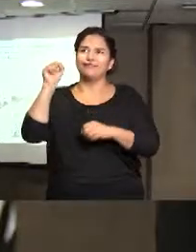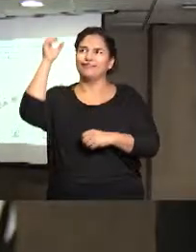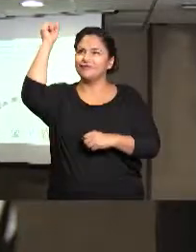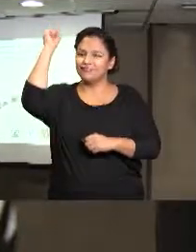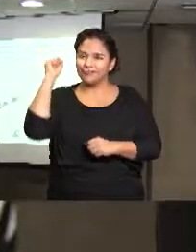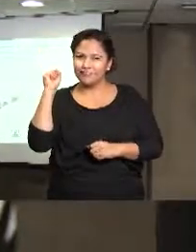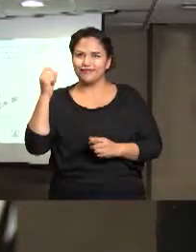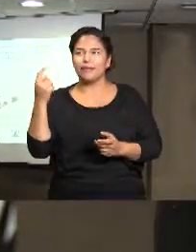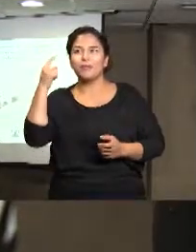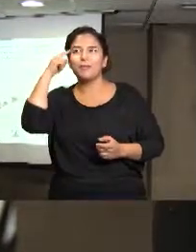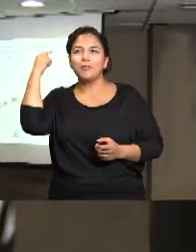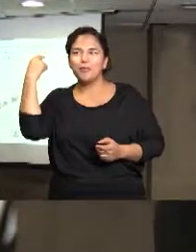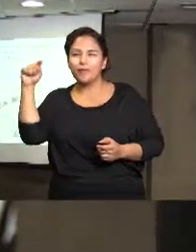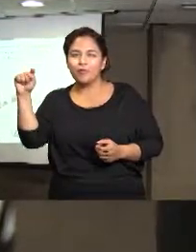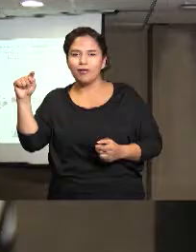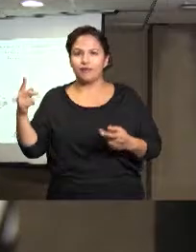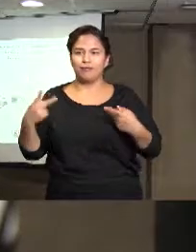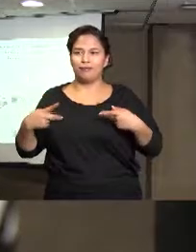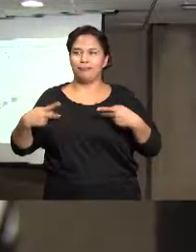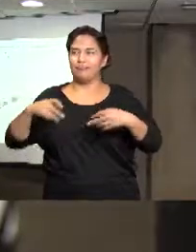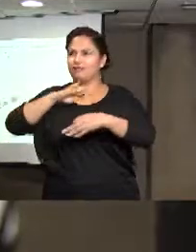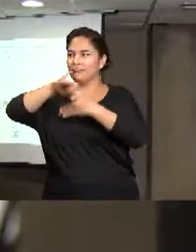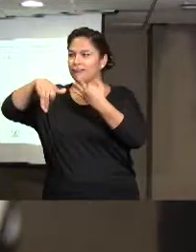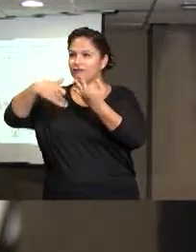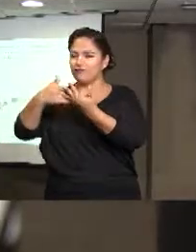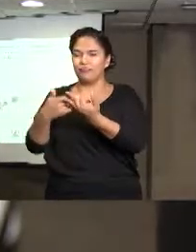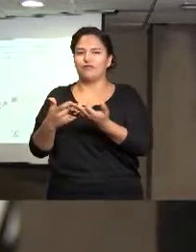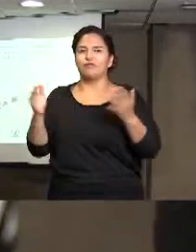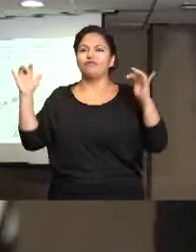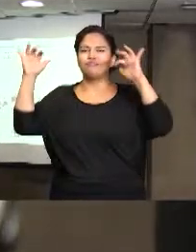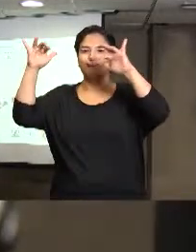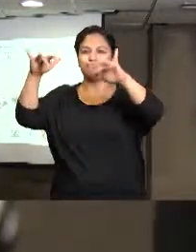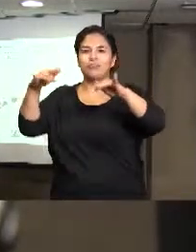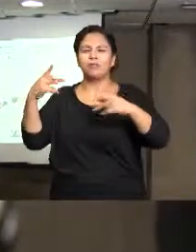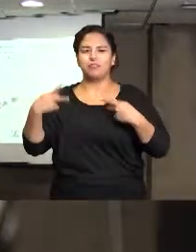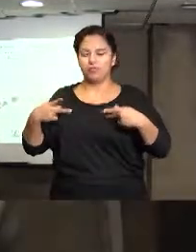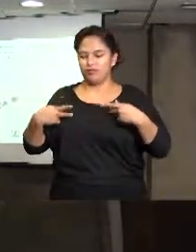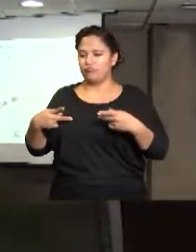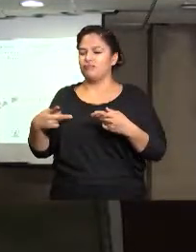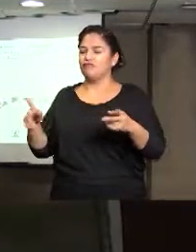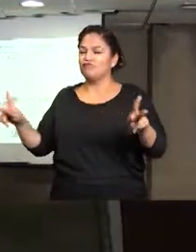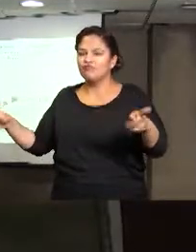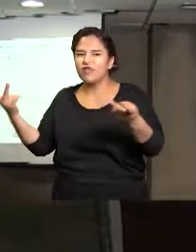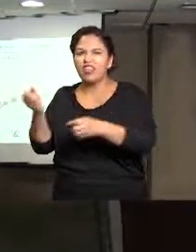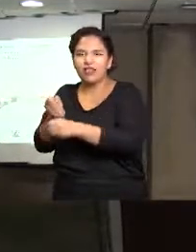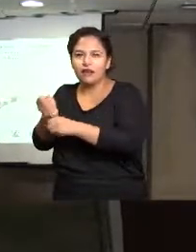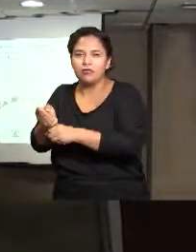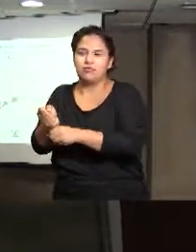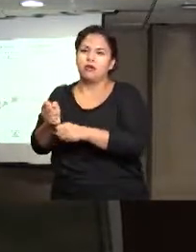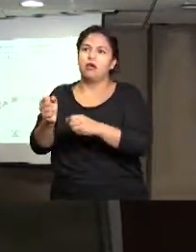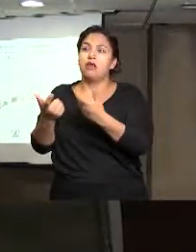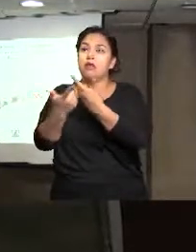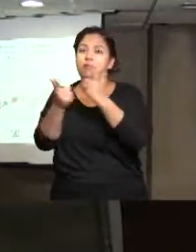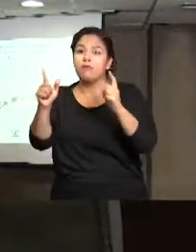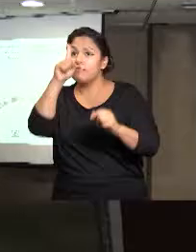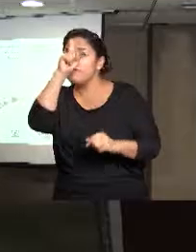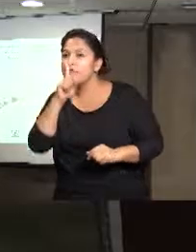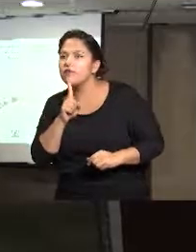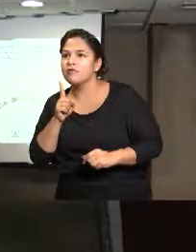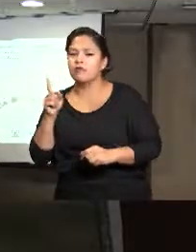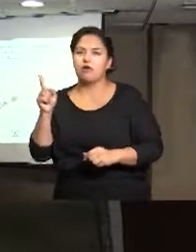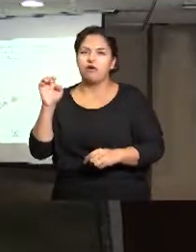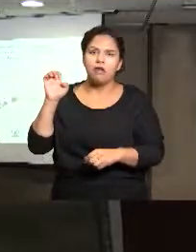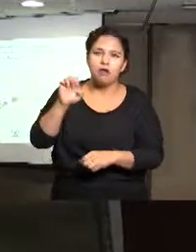jornada ciudadana que se desarrolla en el marco de la Campaña Nacional de Prevención a la Trata de Personas, libertad sin engaños ni promesas falsas que